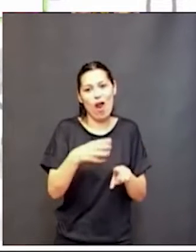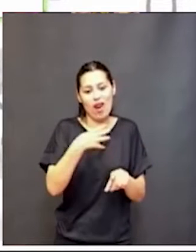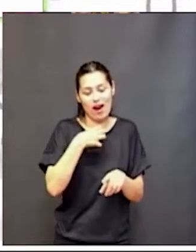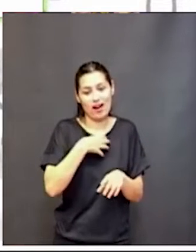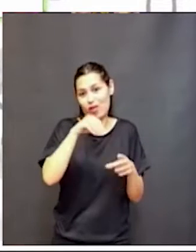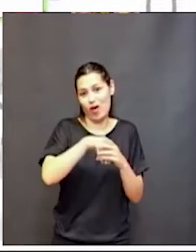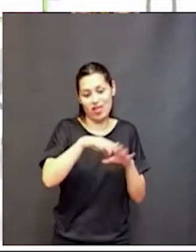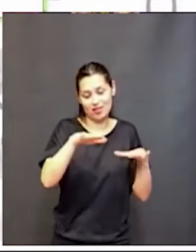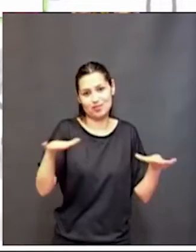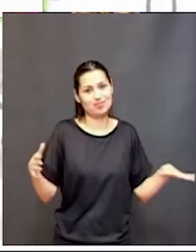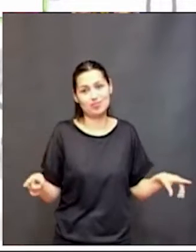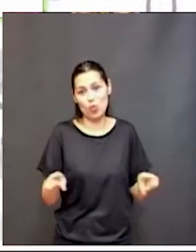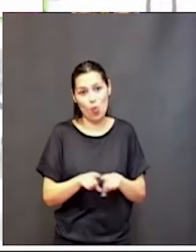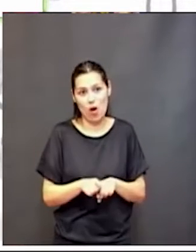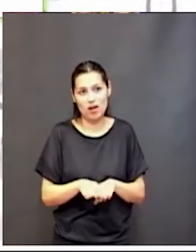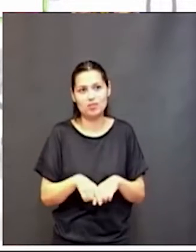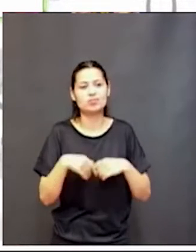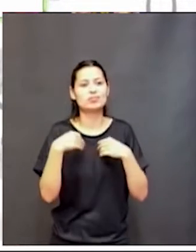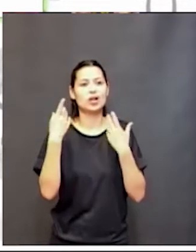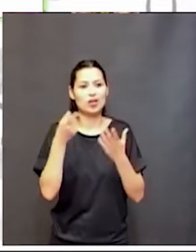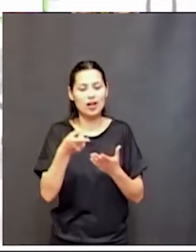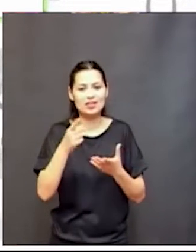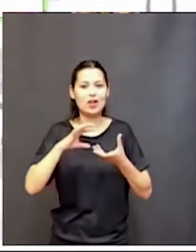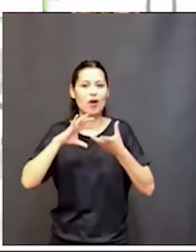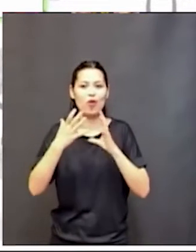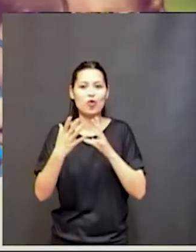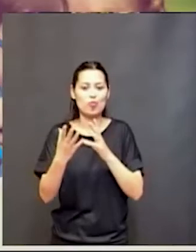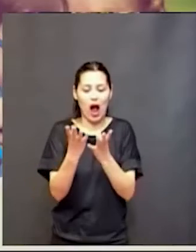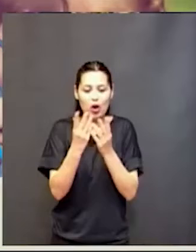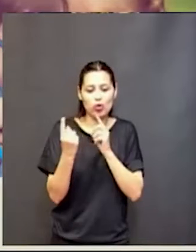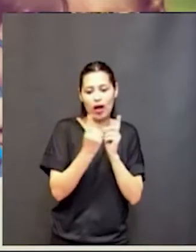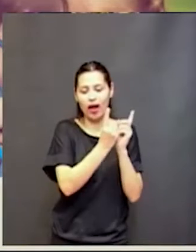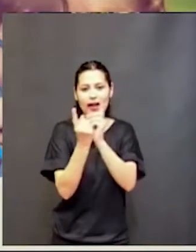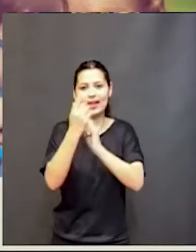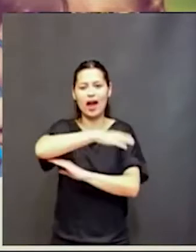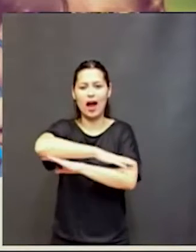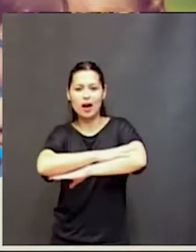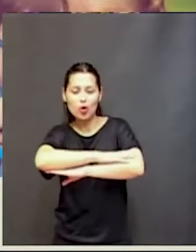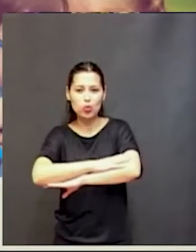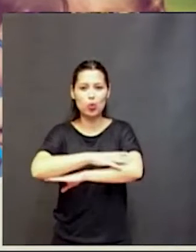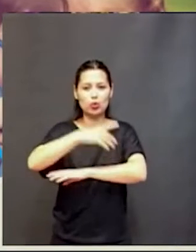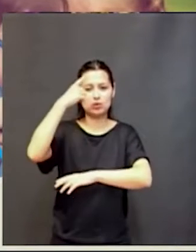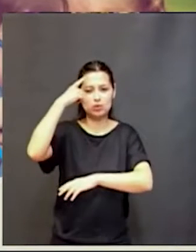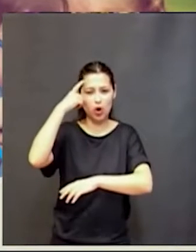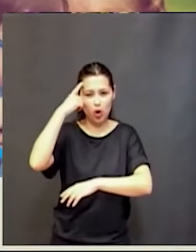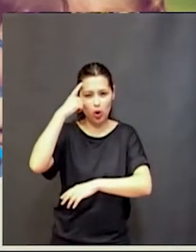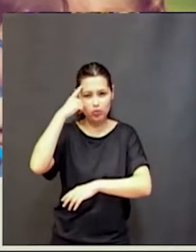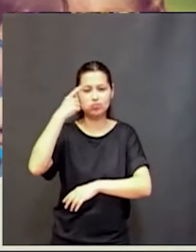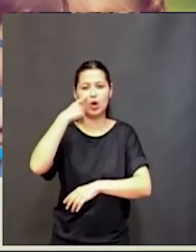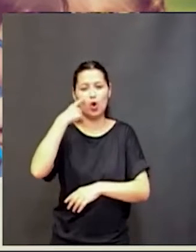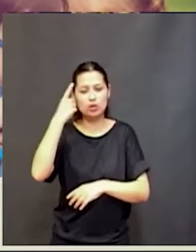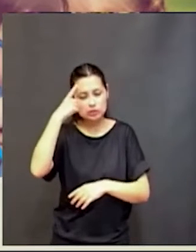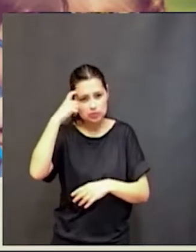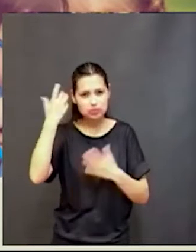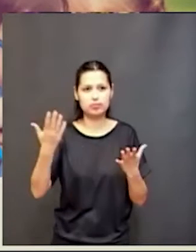realidad autogenerada guía nuestros pensamientos y comportamientos. Educación, ¿cuál es el impacto que tiene